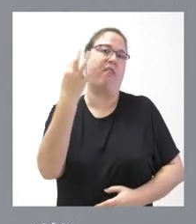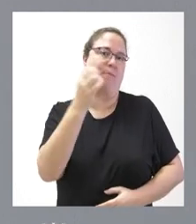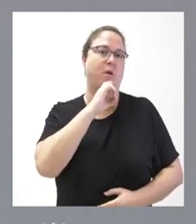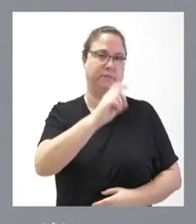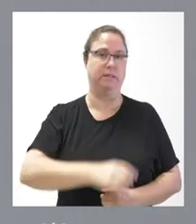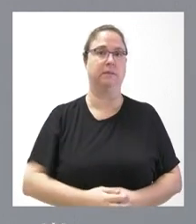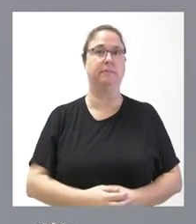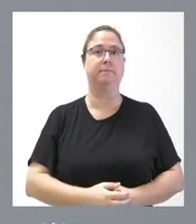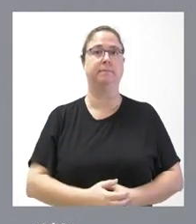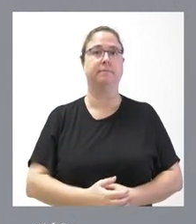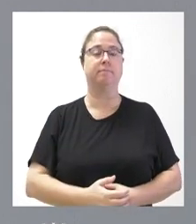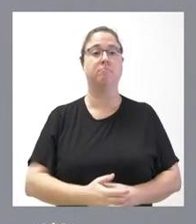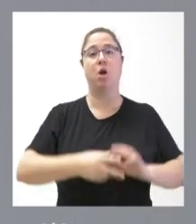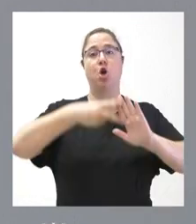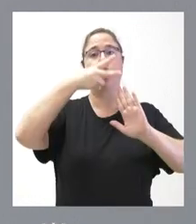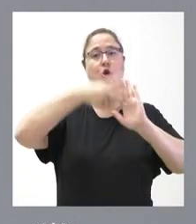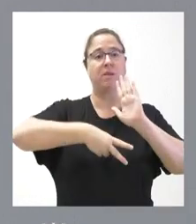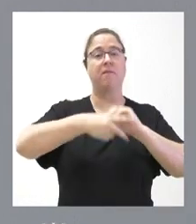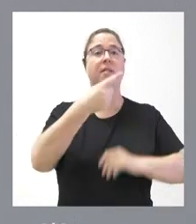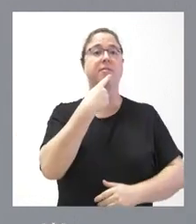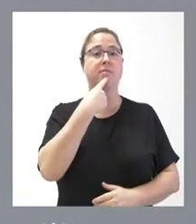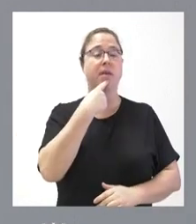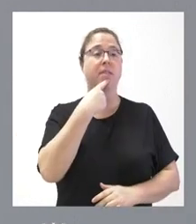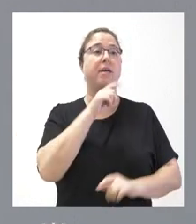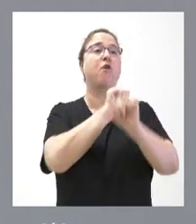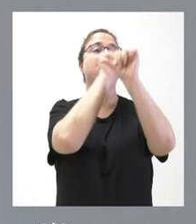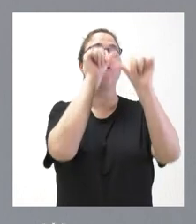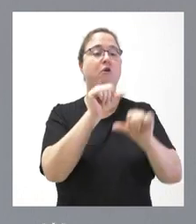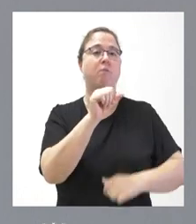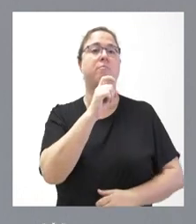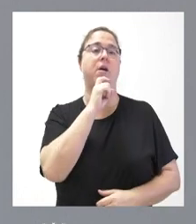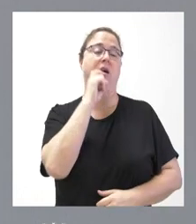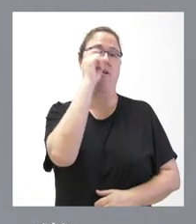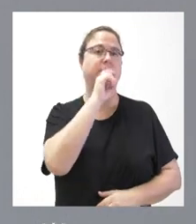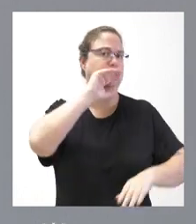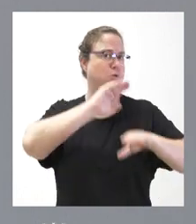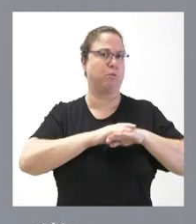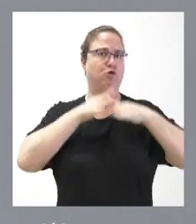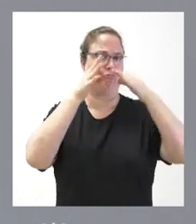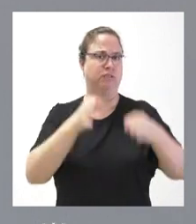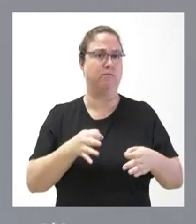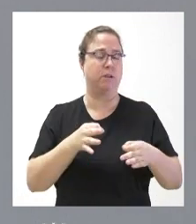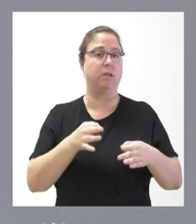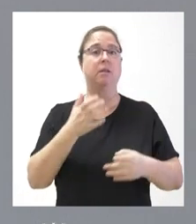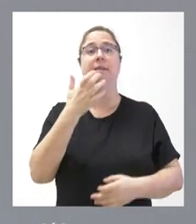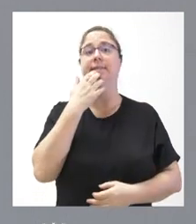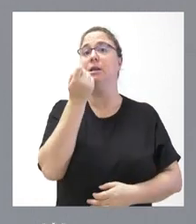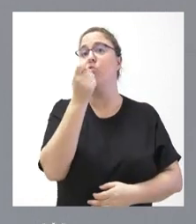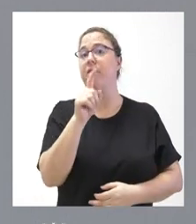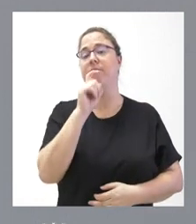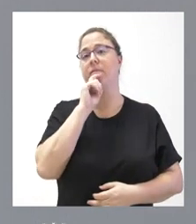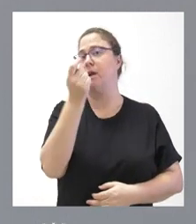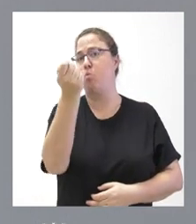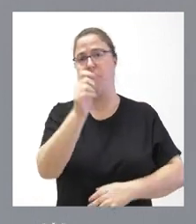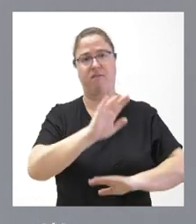la normativa establece algunas necesidades de notificación, eso siempre se ha cumplido, en donde no sea necesario, pues no es